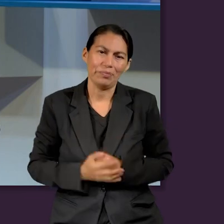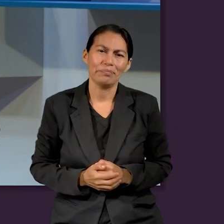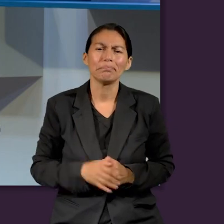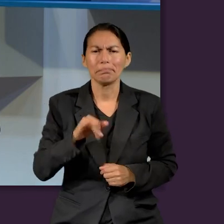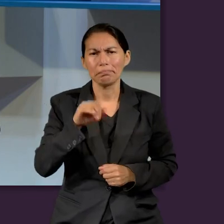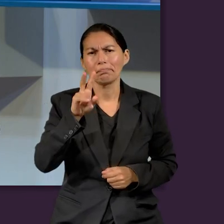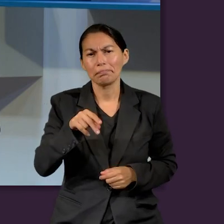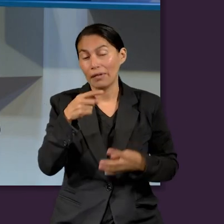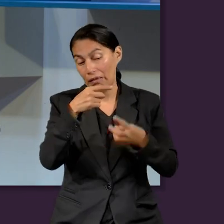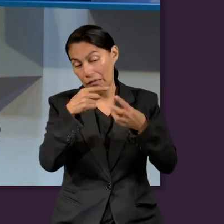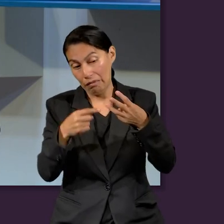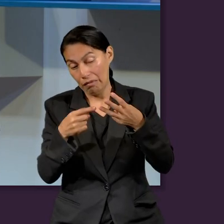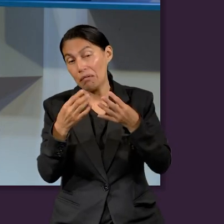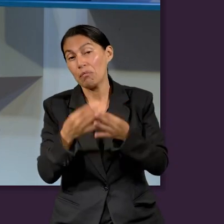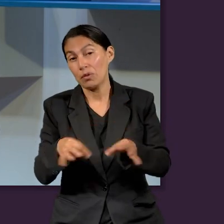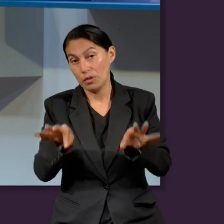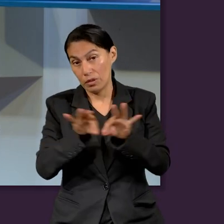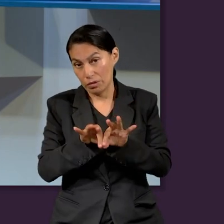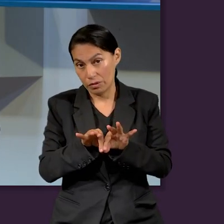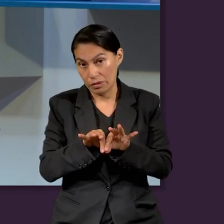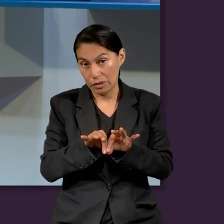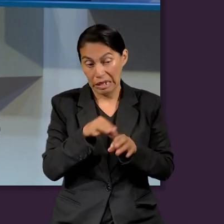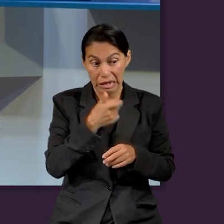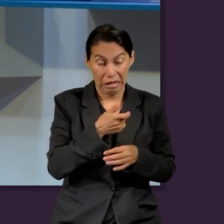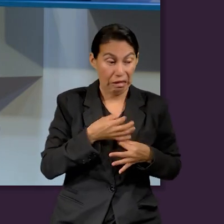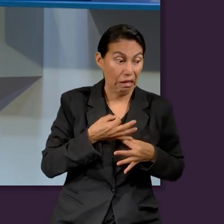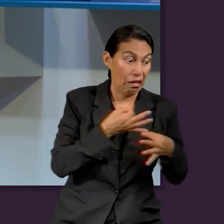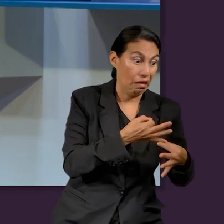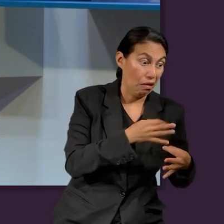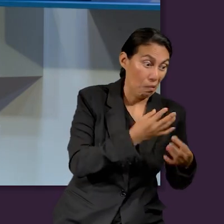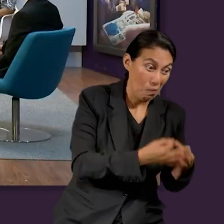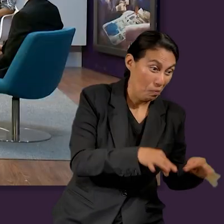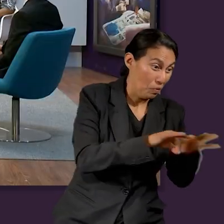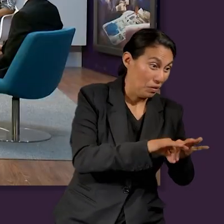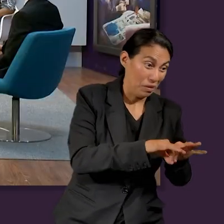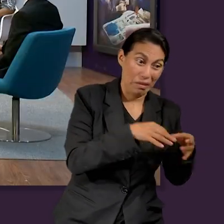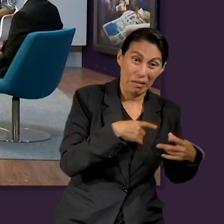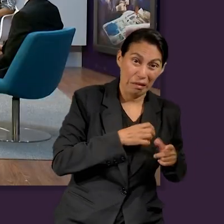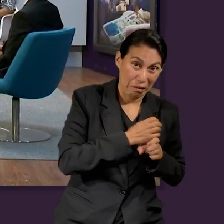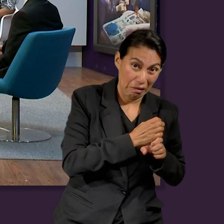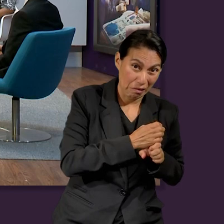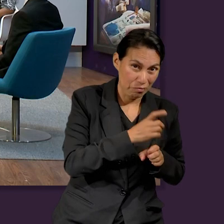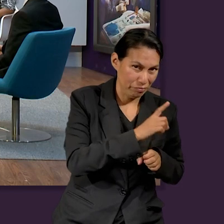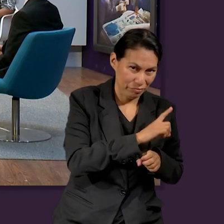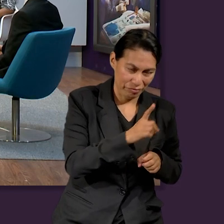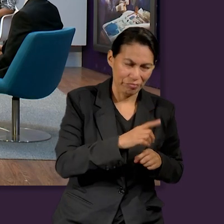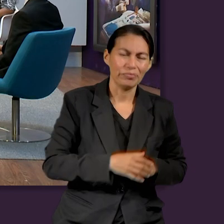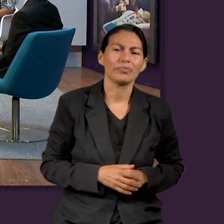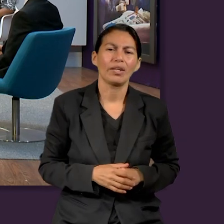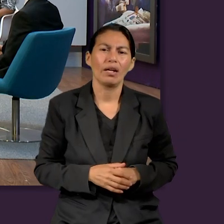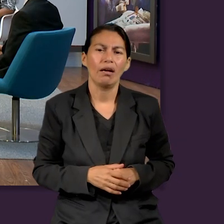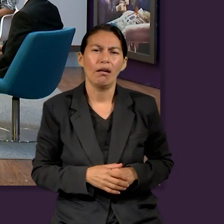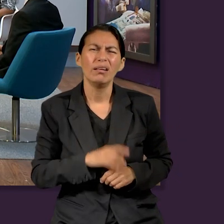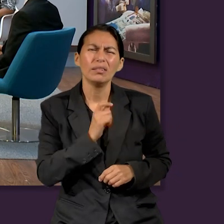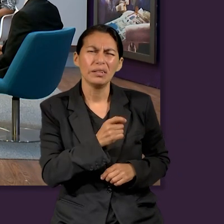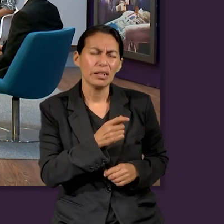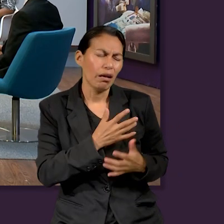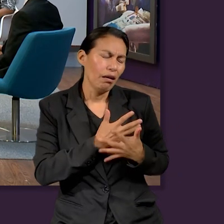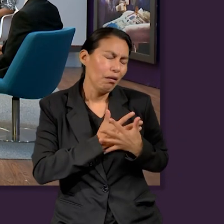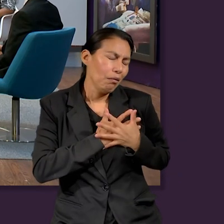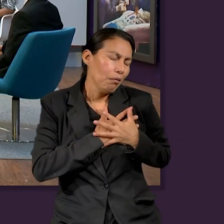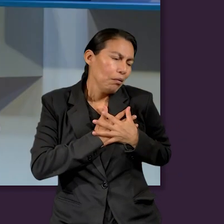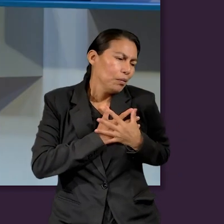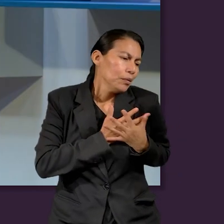puntos muy importantes. No ser esclavos del dinero, porque el dinero nos puede esclavizar. De hecho,